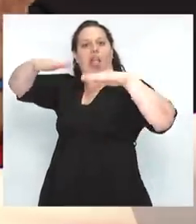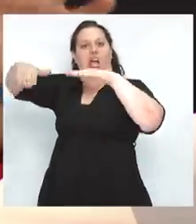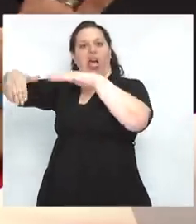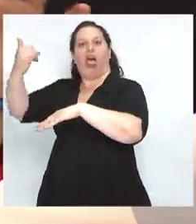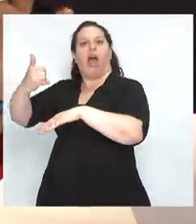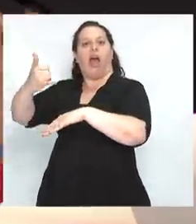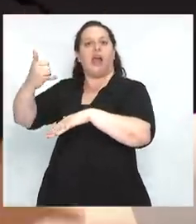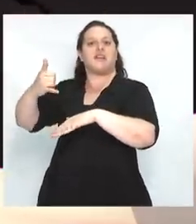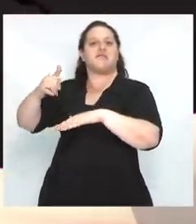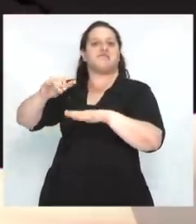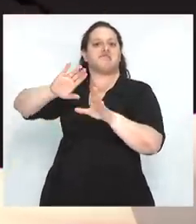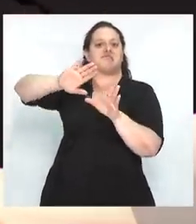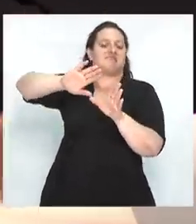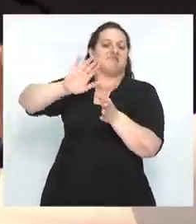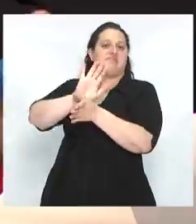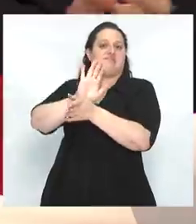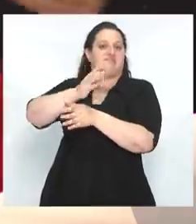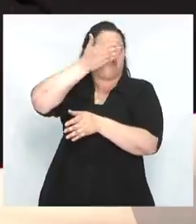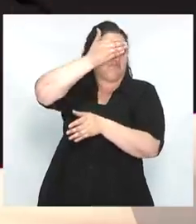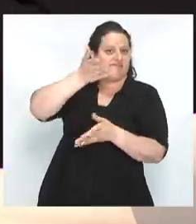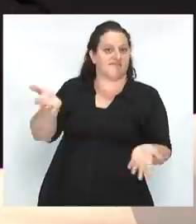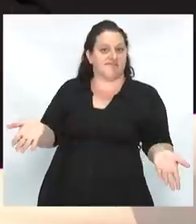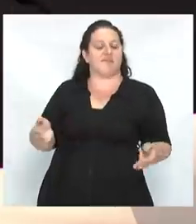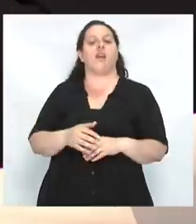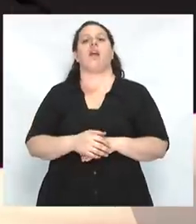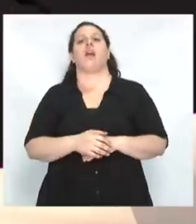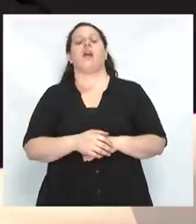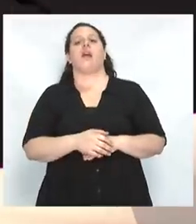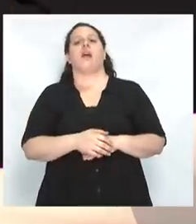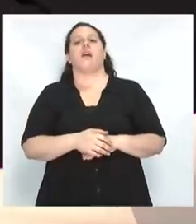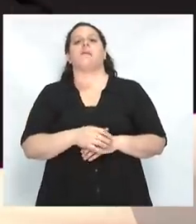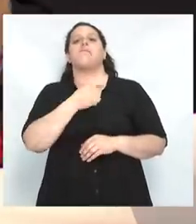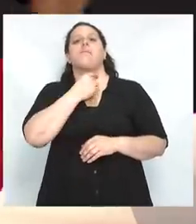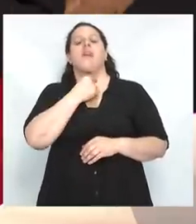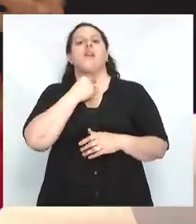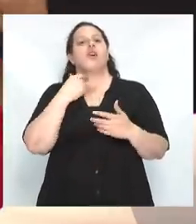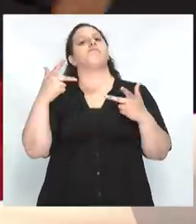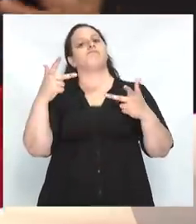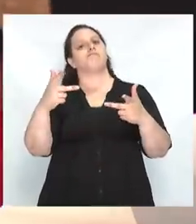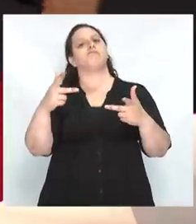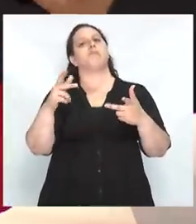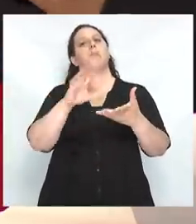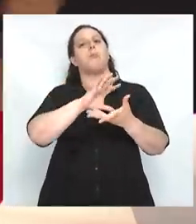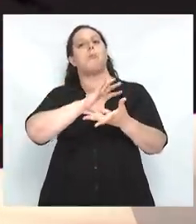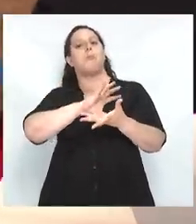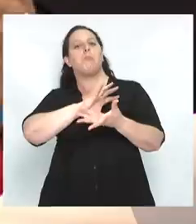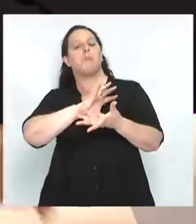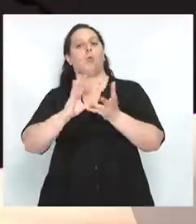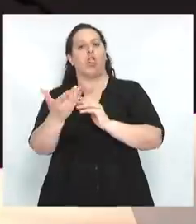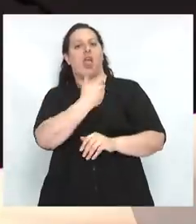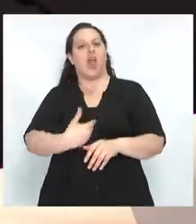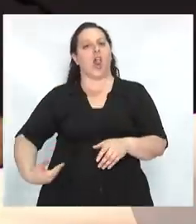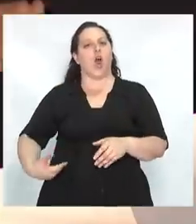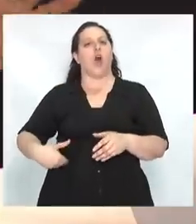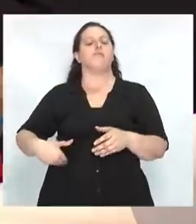que quería plantear en esto es que el modelo neoliberal nos cuesta tanto combatirlo porque es un